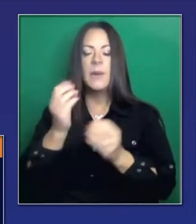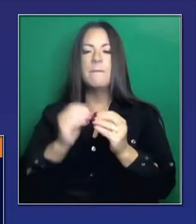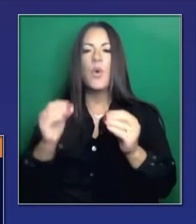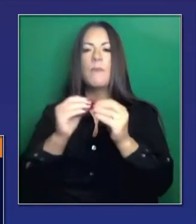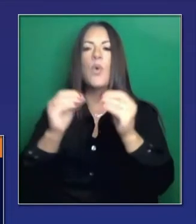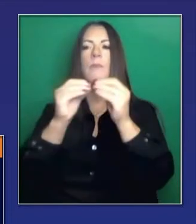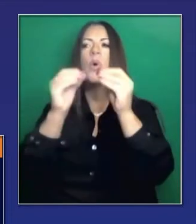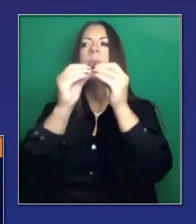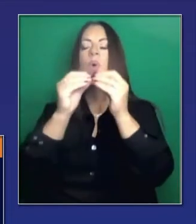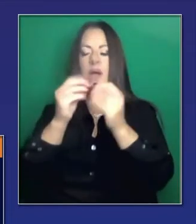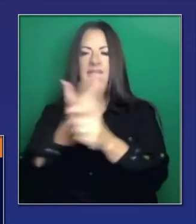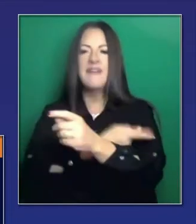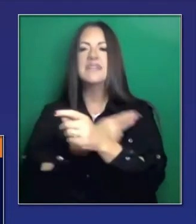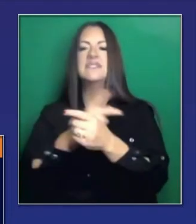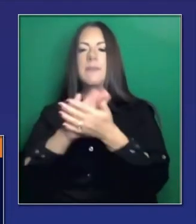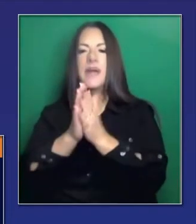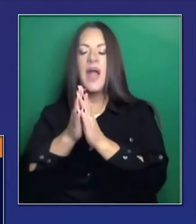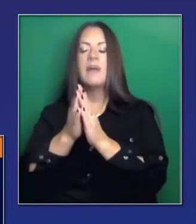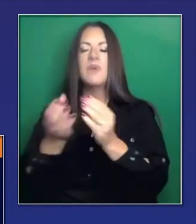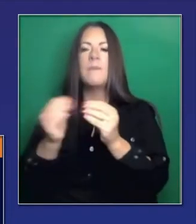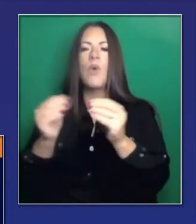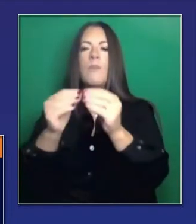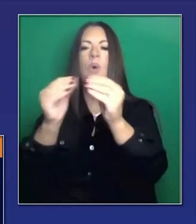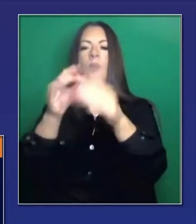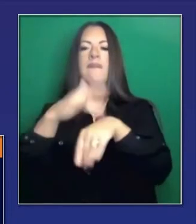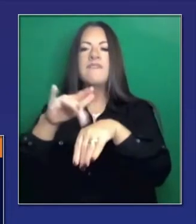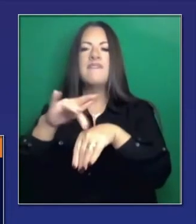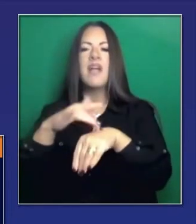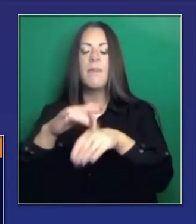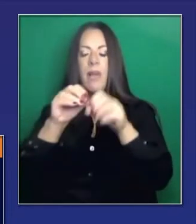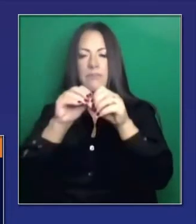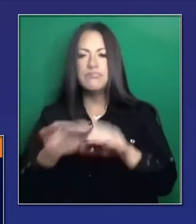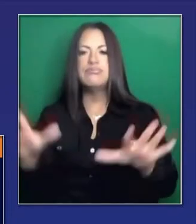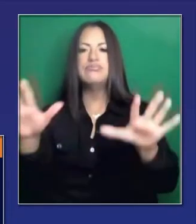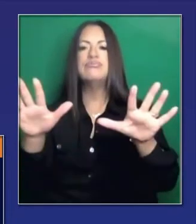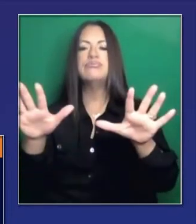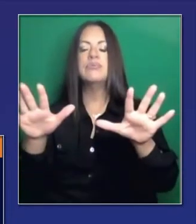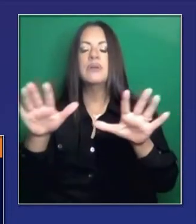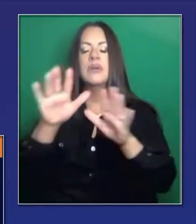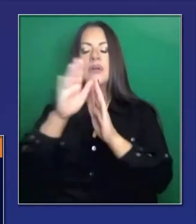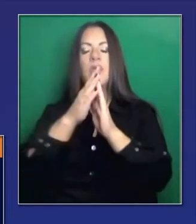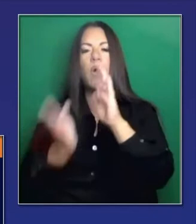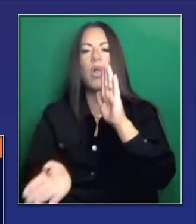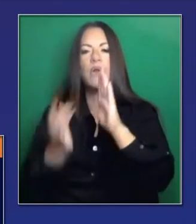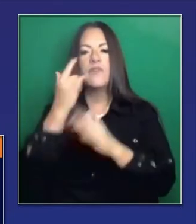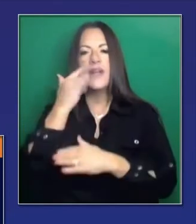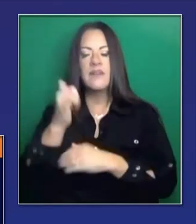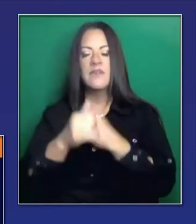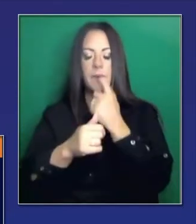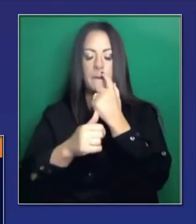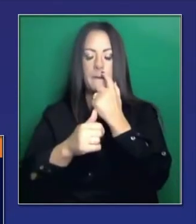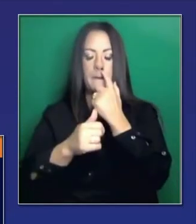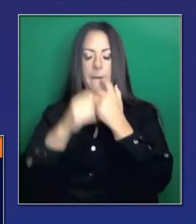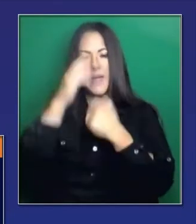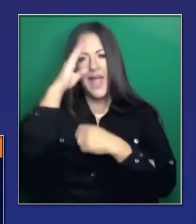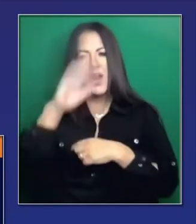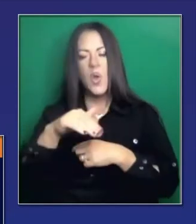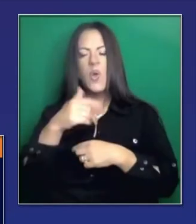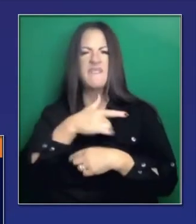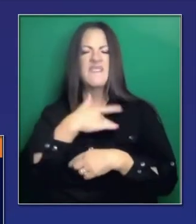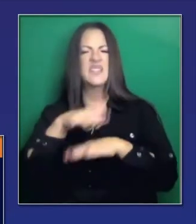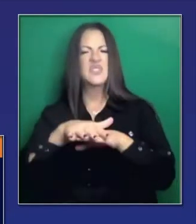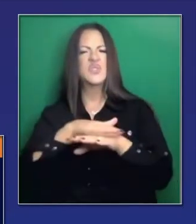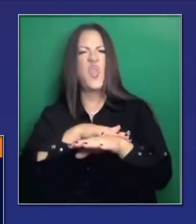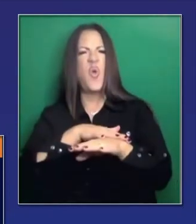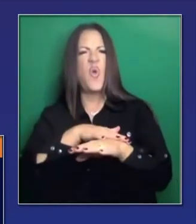distribución más rápida de la vacuna. Eso se lo aseguro. Yo sé que ha progresado lentamente. Todos queremos ver